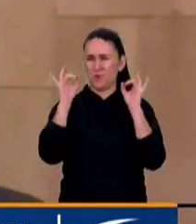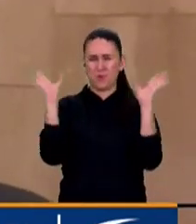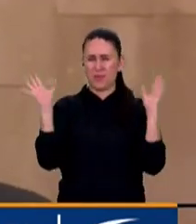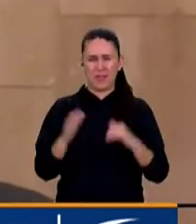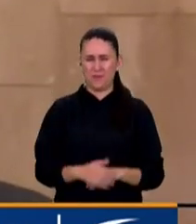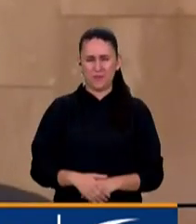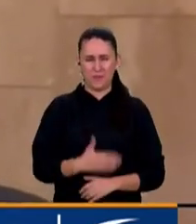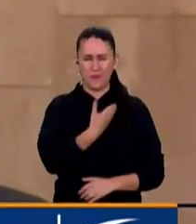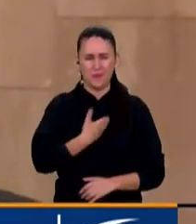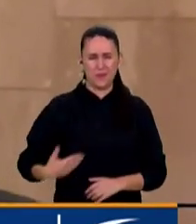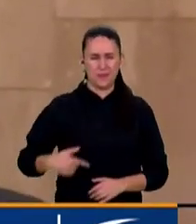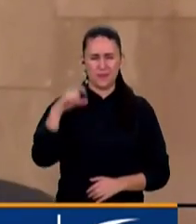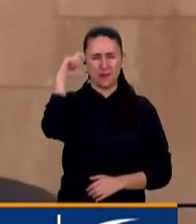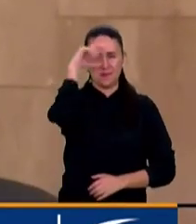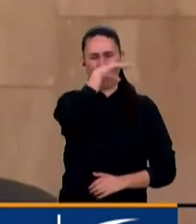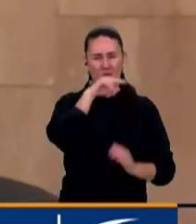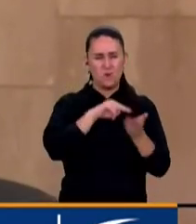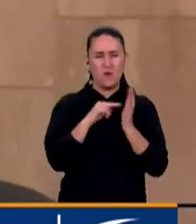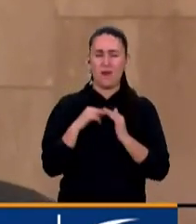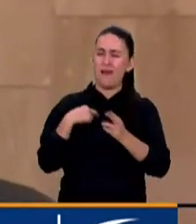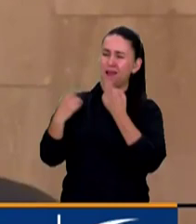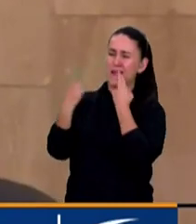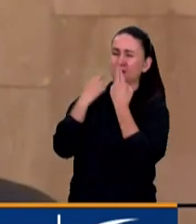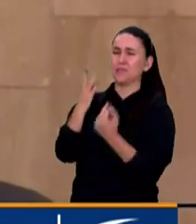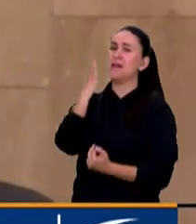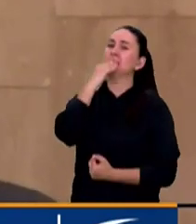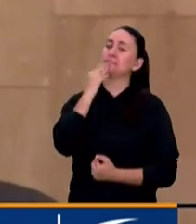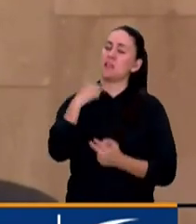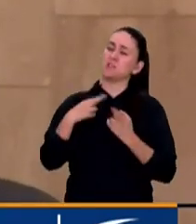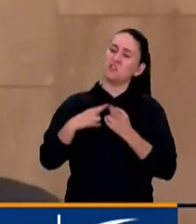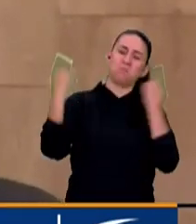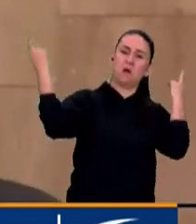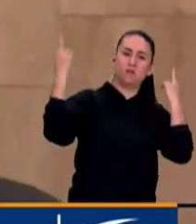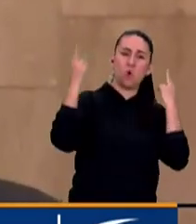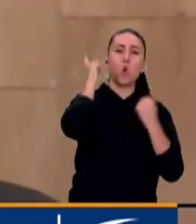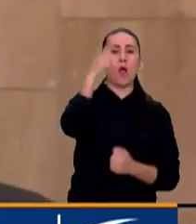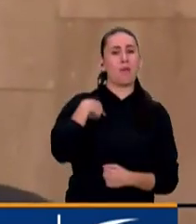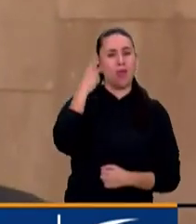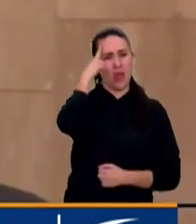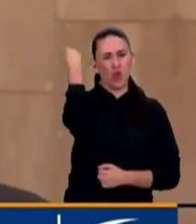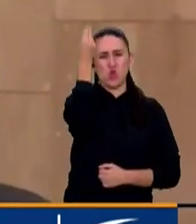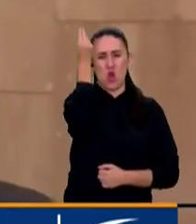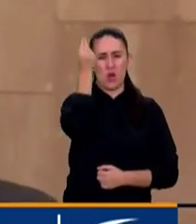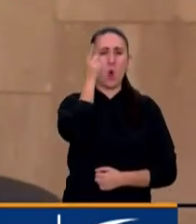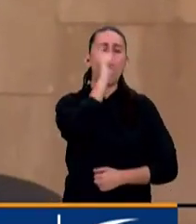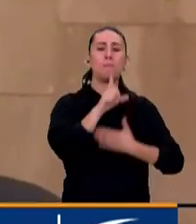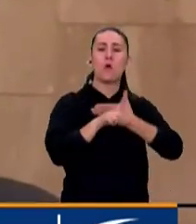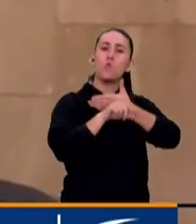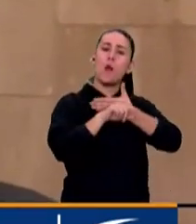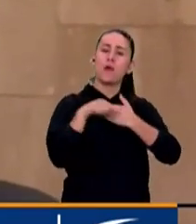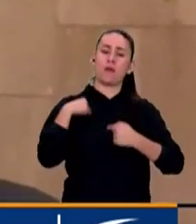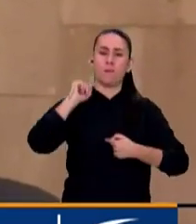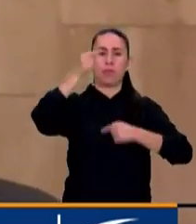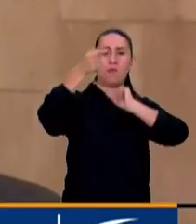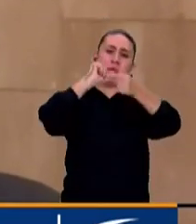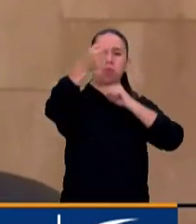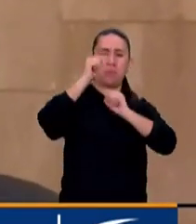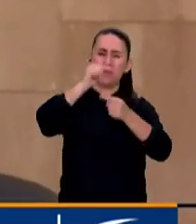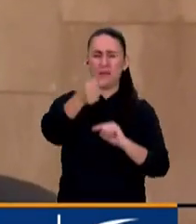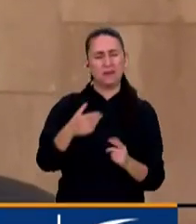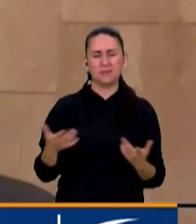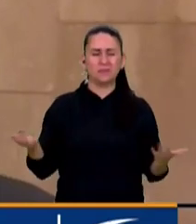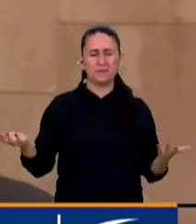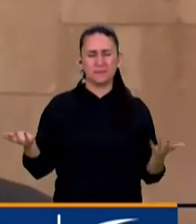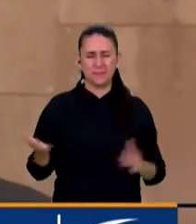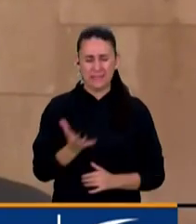ponga en riesgo la relación diplomática con Israel por un capricho ideológico, por una cuenta de Twitter, y es más vergonzoso